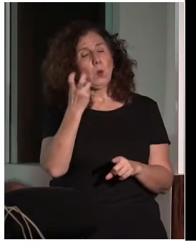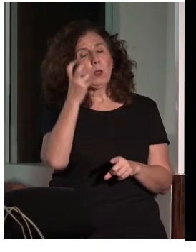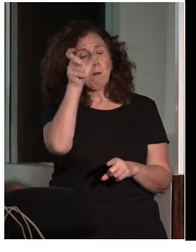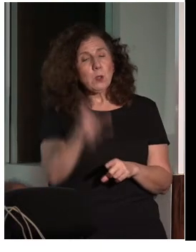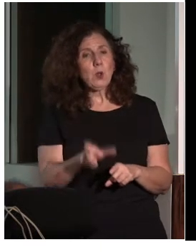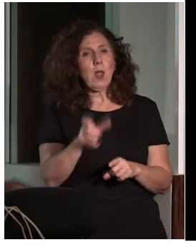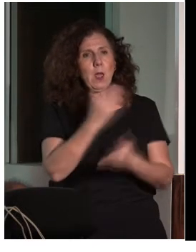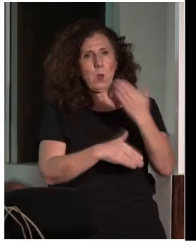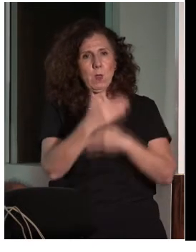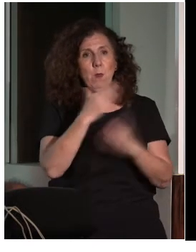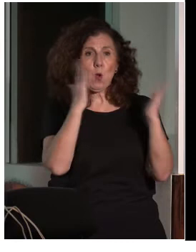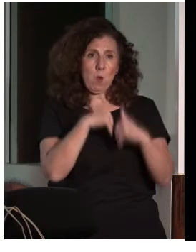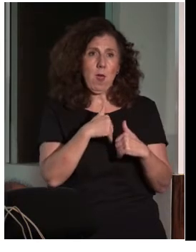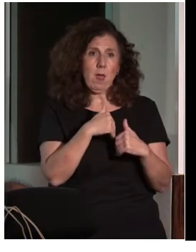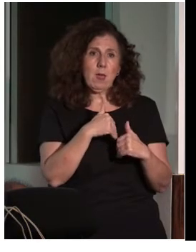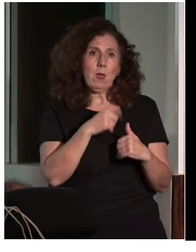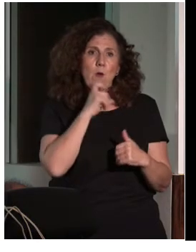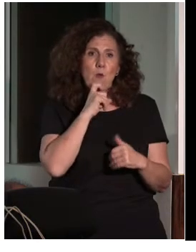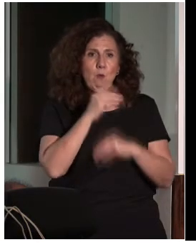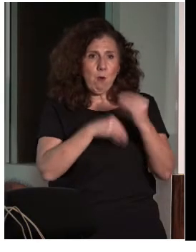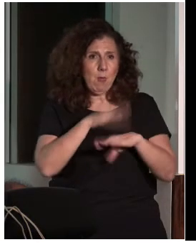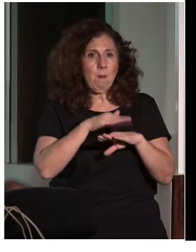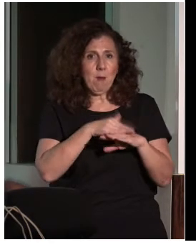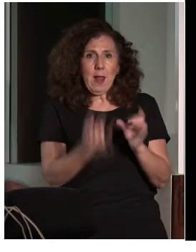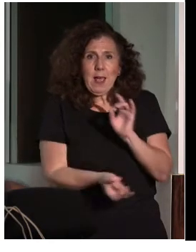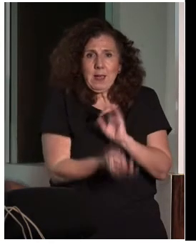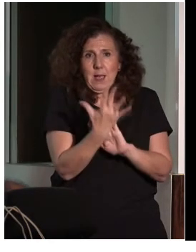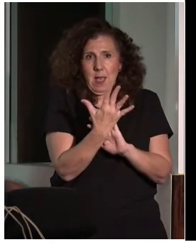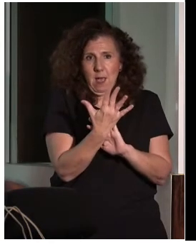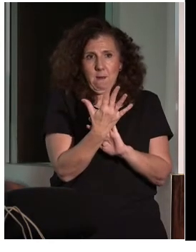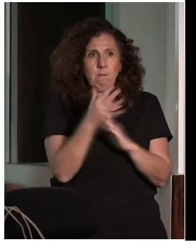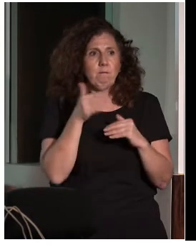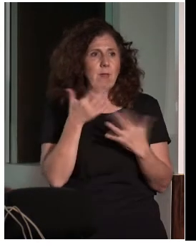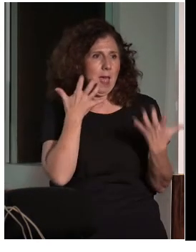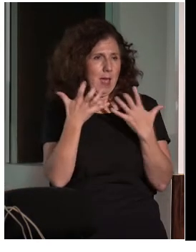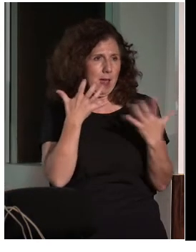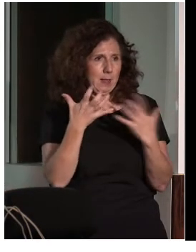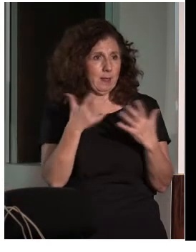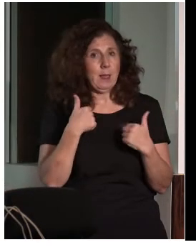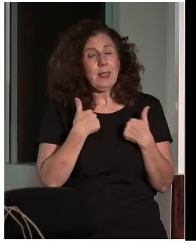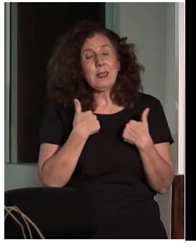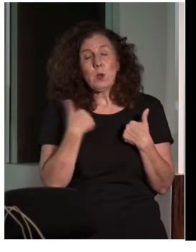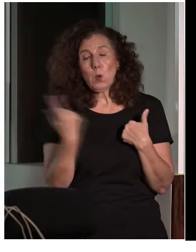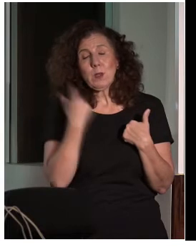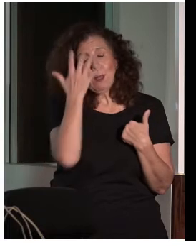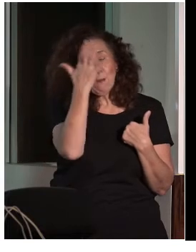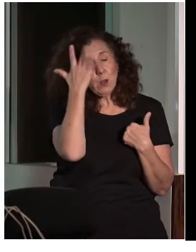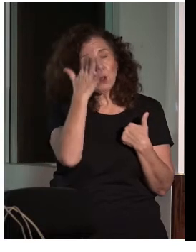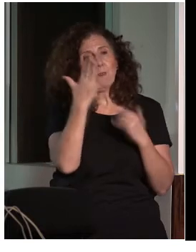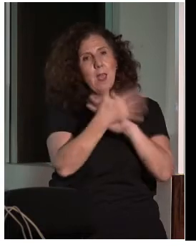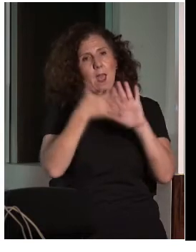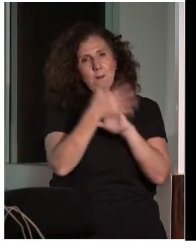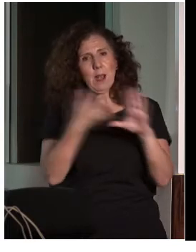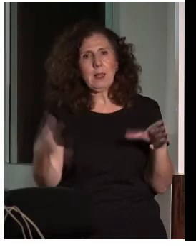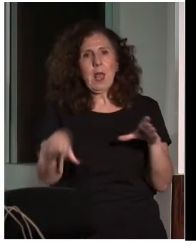utilizando la discapacidad como fuente creadora. Esa es nuestra filosofía, hablar de esa inclusión social.